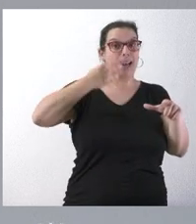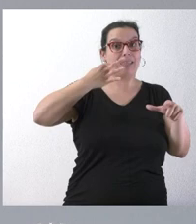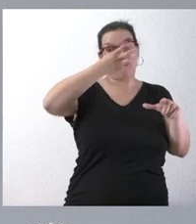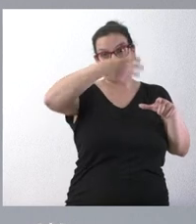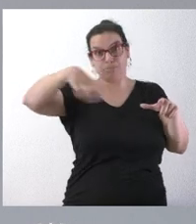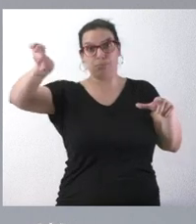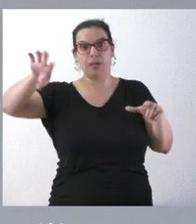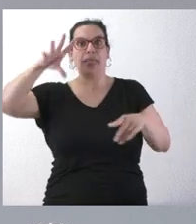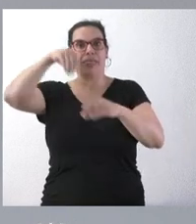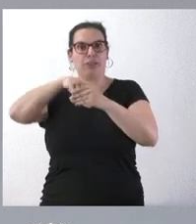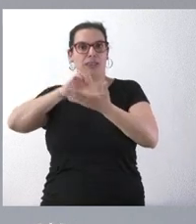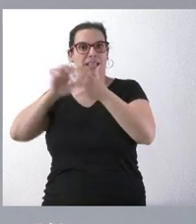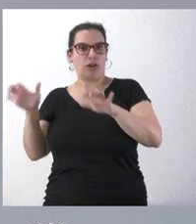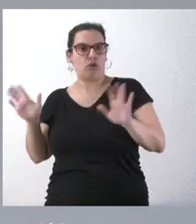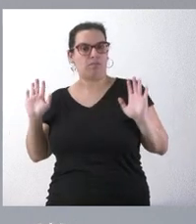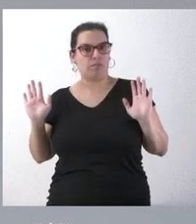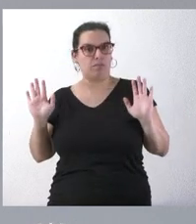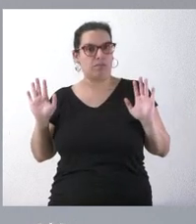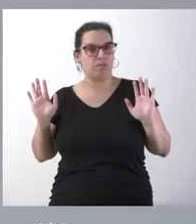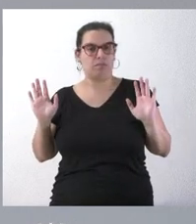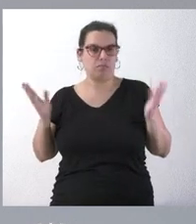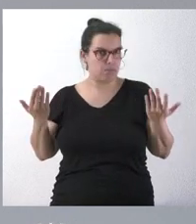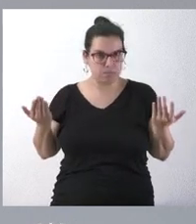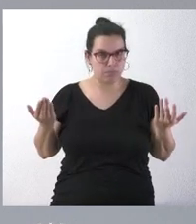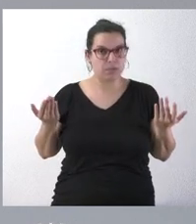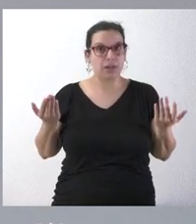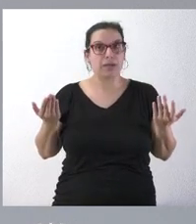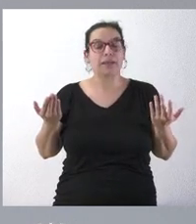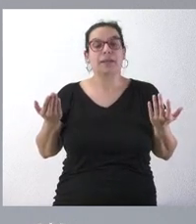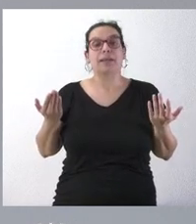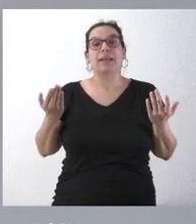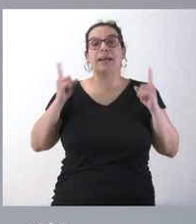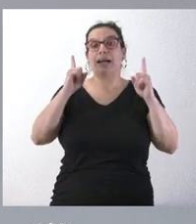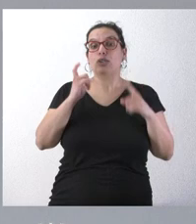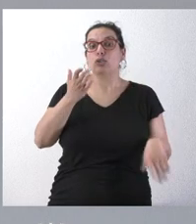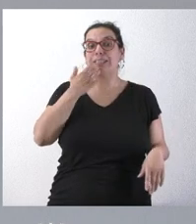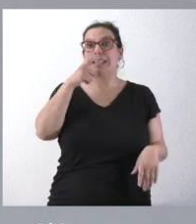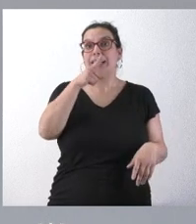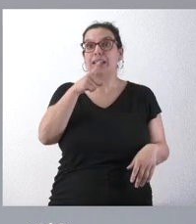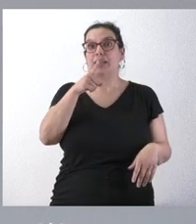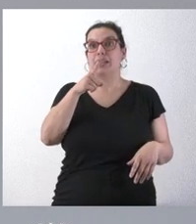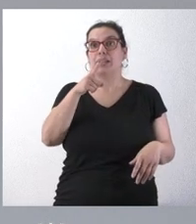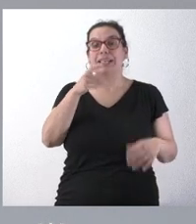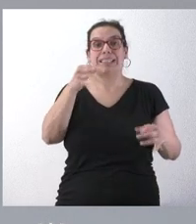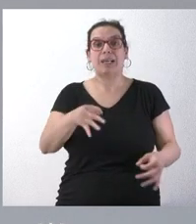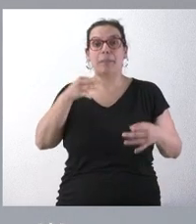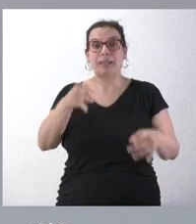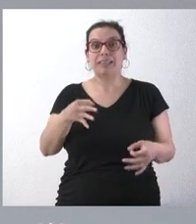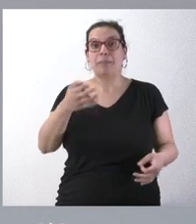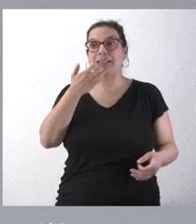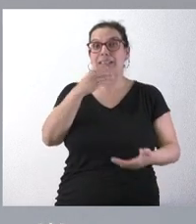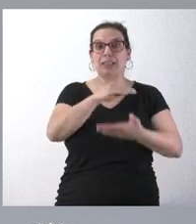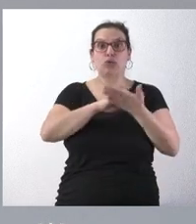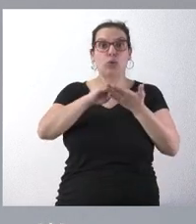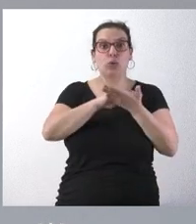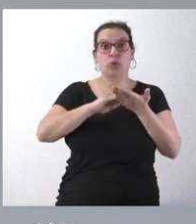Castilla y León, más allá de su límite jurisdiccional. De tal manera que si la manera de solventar todos estos múltiples conflictos que